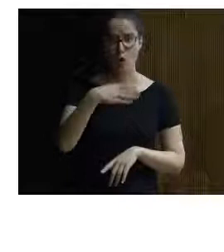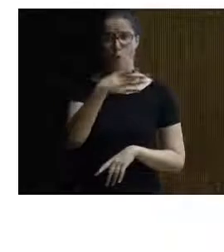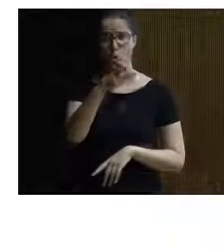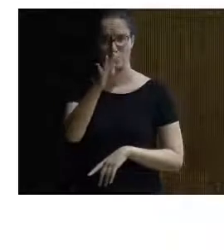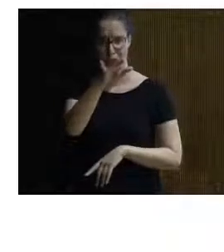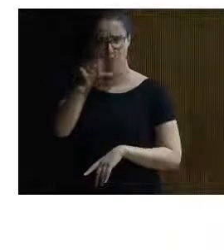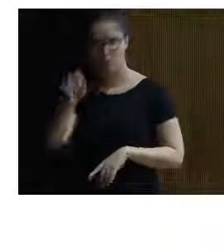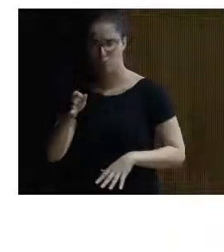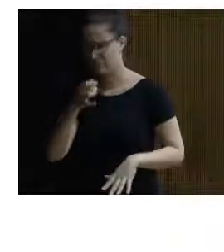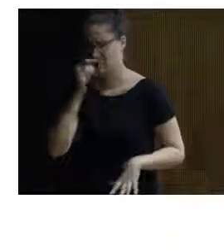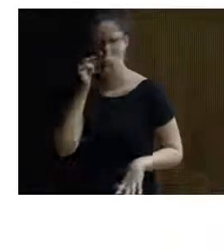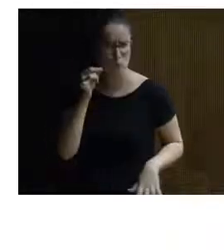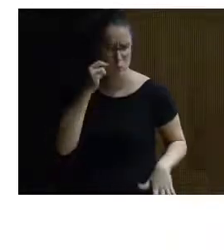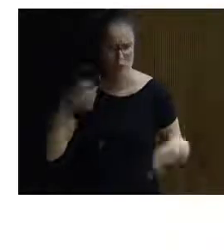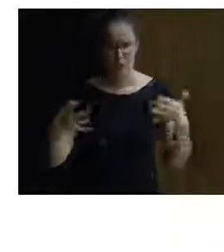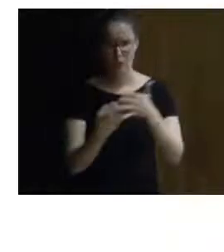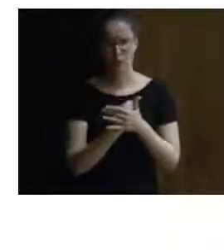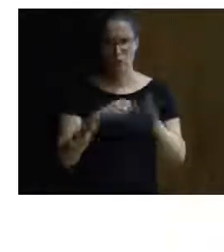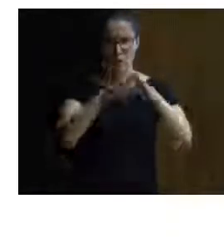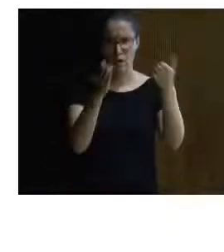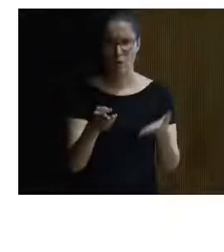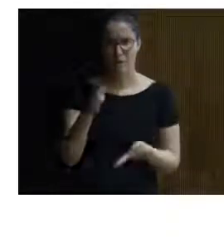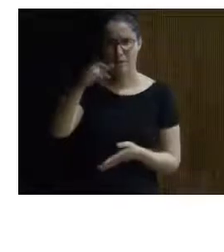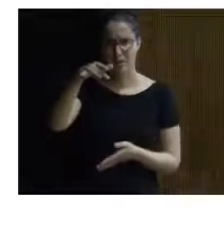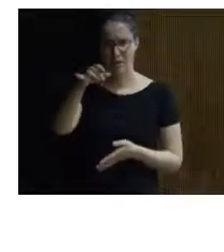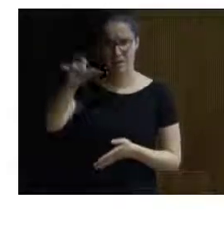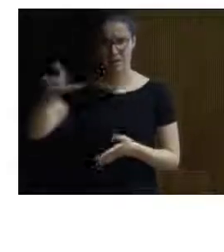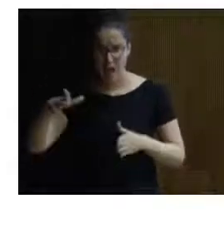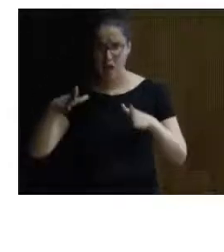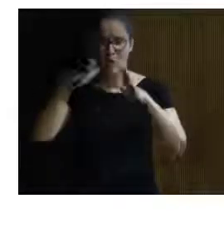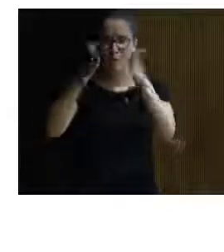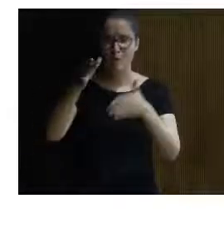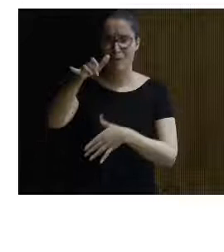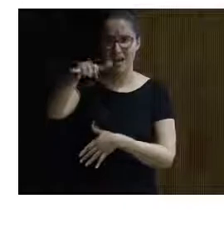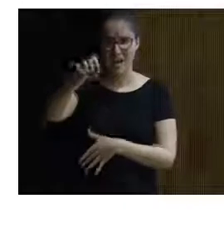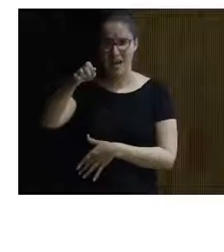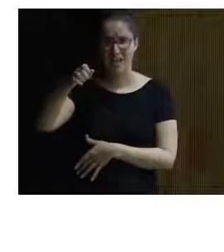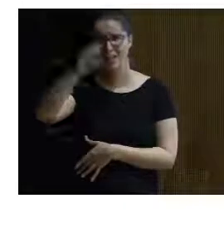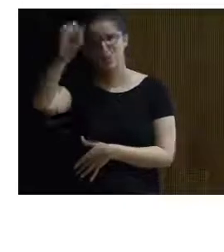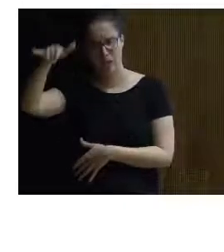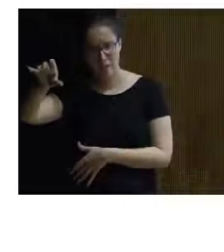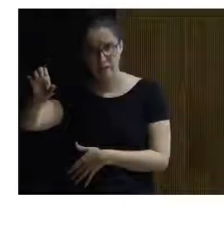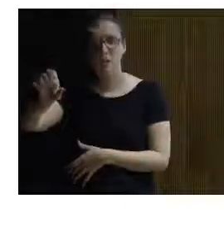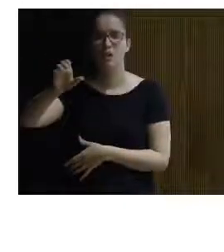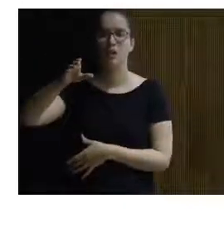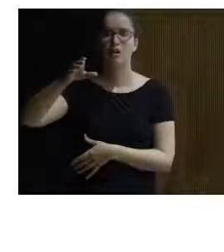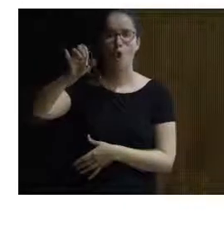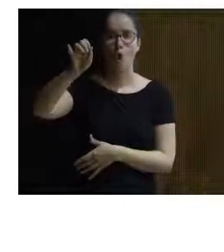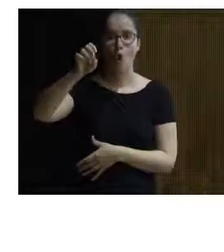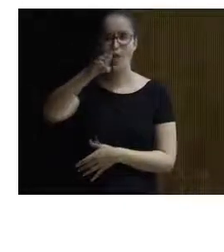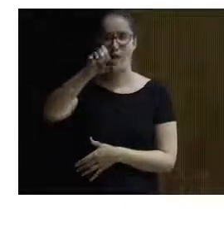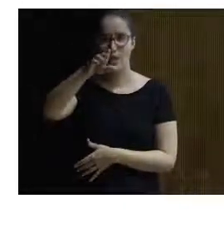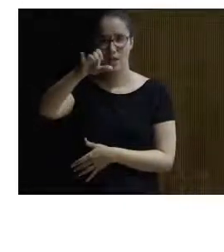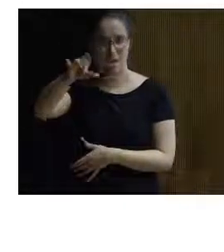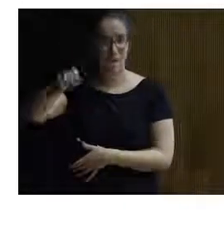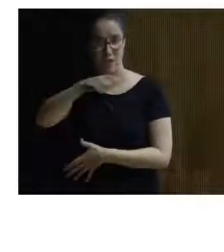seguramente os suena a todos la cueva del Pindal la cueva de la Peña de Candamo la cueva de Ionín la cueva de la Cueva Ciella esas son las